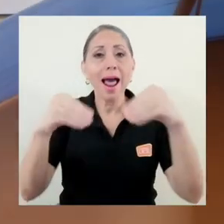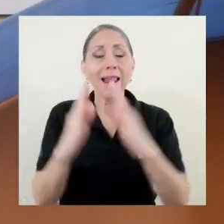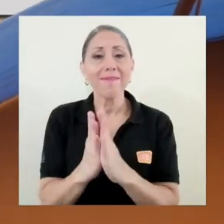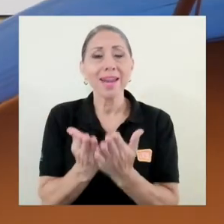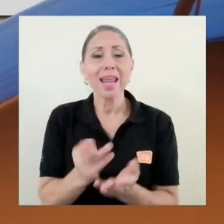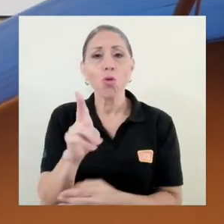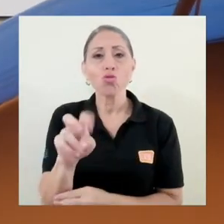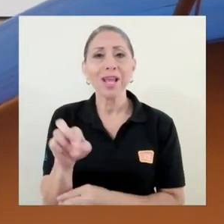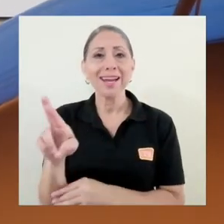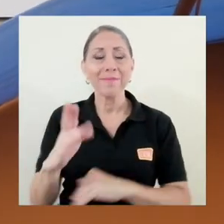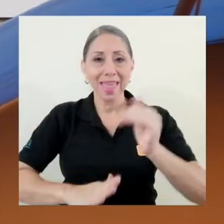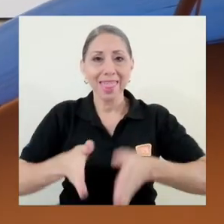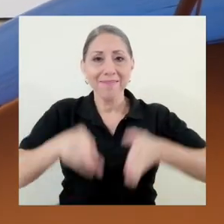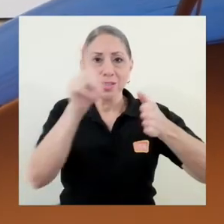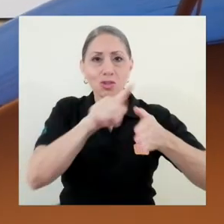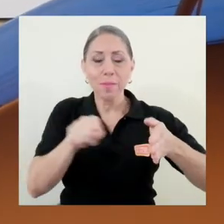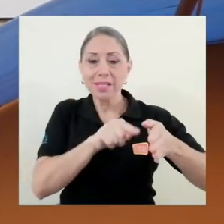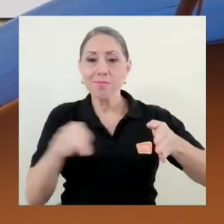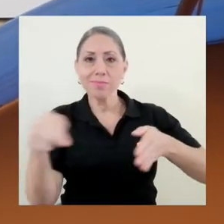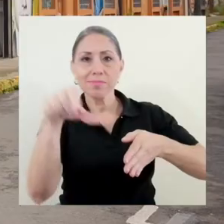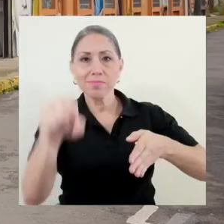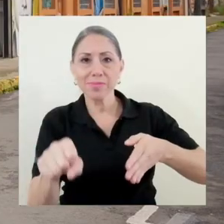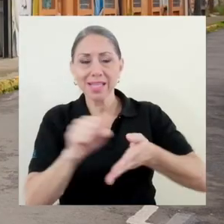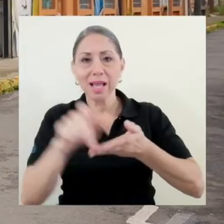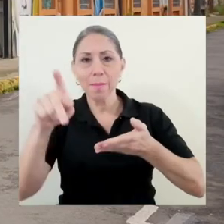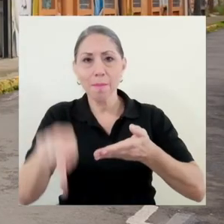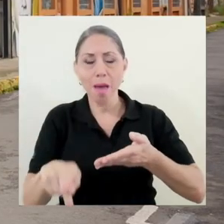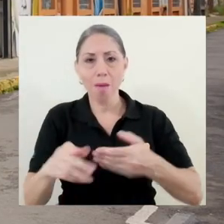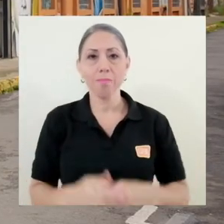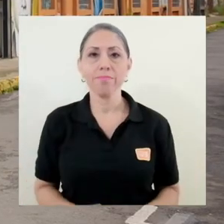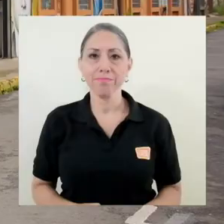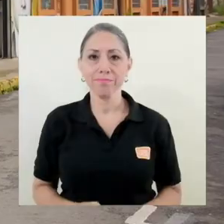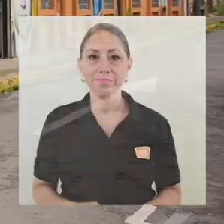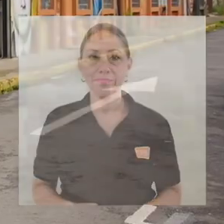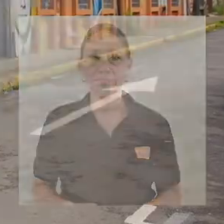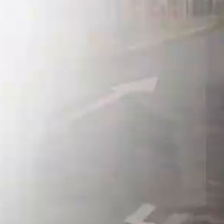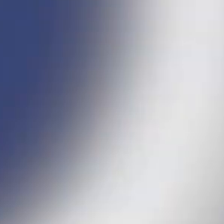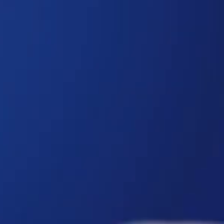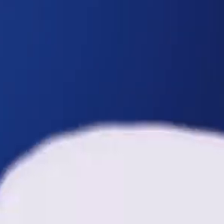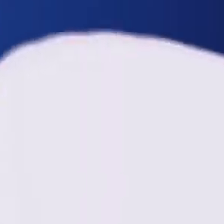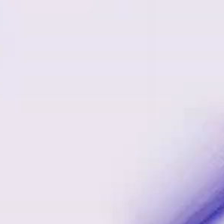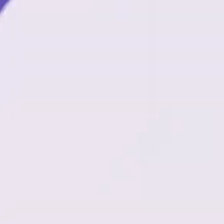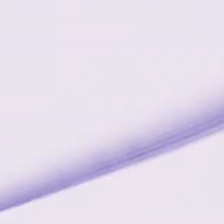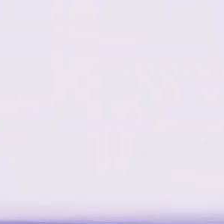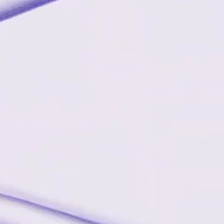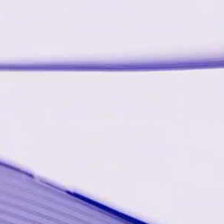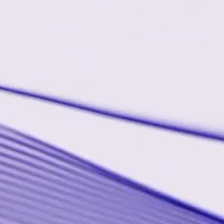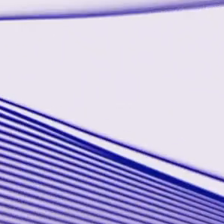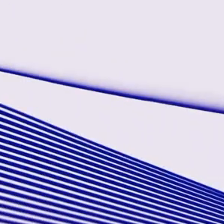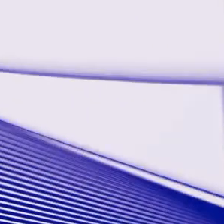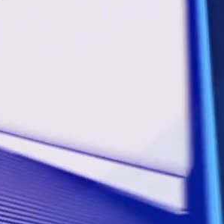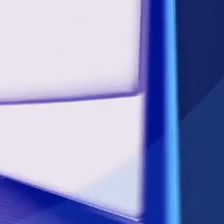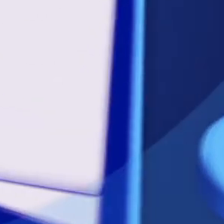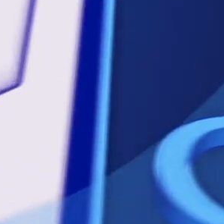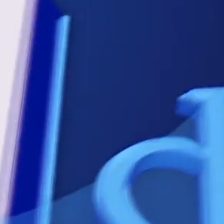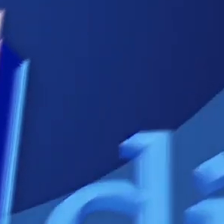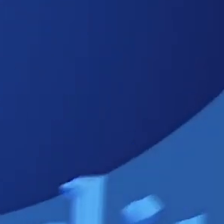Ubicada al costado sur del edificio Zaprisa en San Pedro de Montes de Oca ¡Gracias!